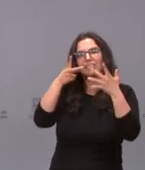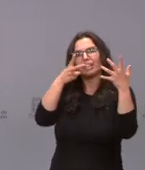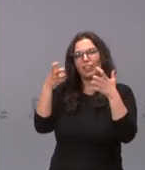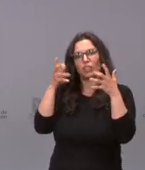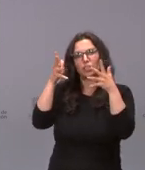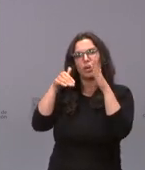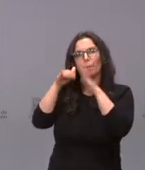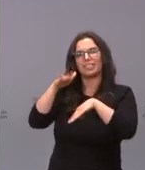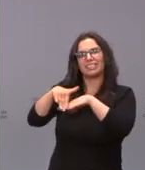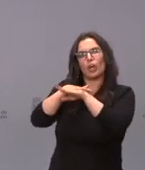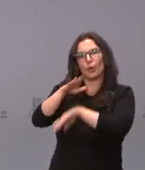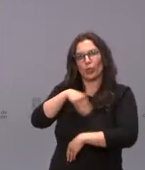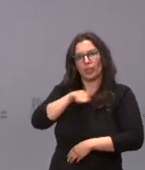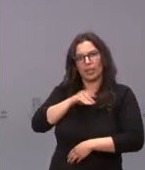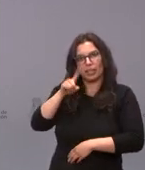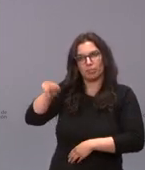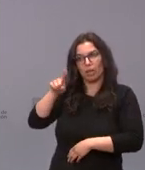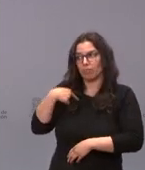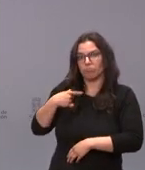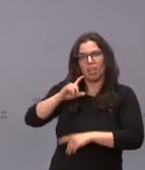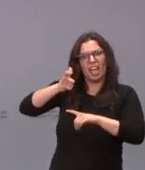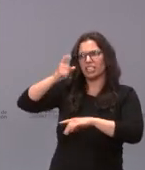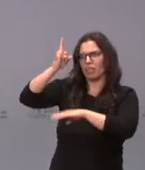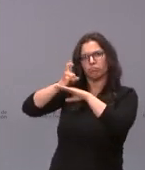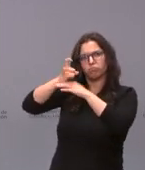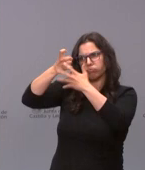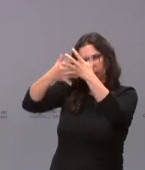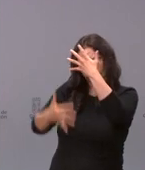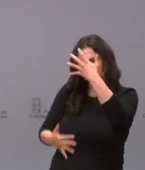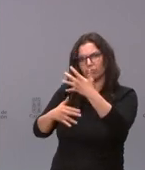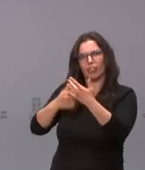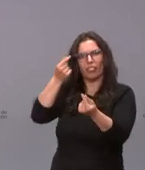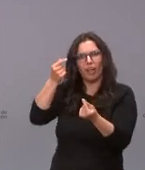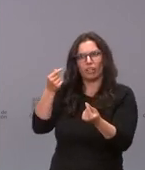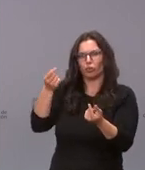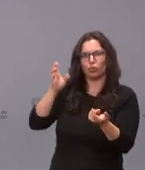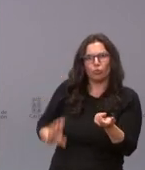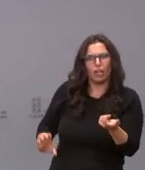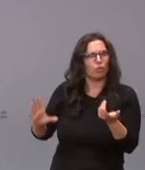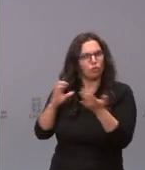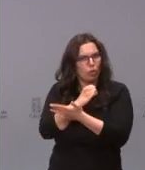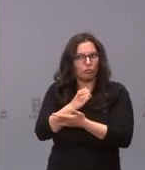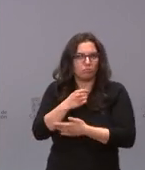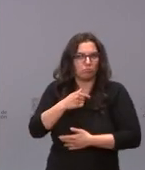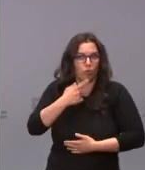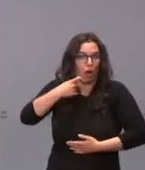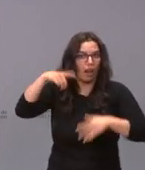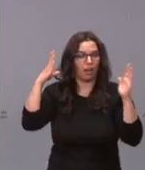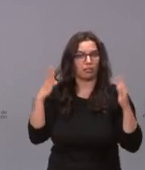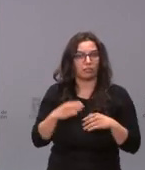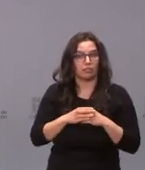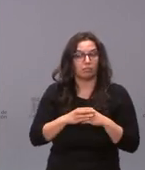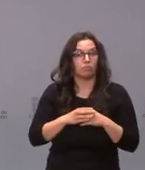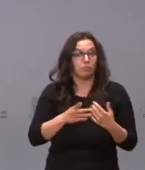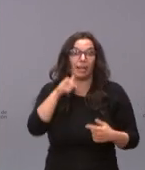del gobierno que yo me pudiera bajar un Excel con todos los nombres los apellidos y sueldos íntegros de todos los asesores cosa que